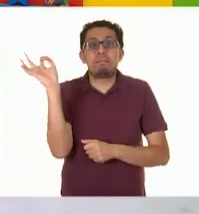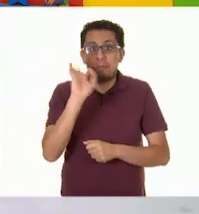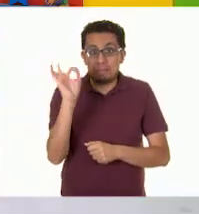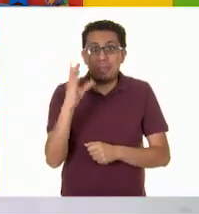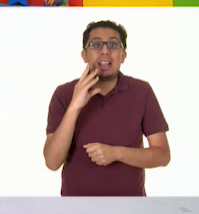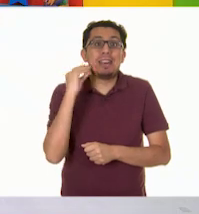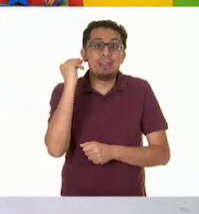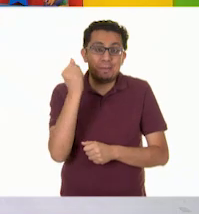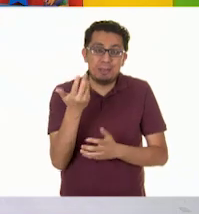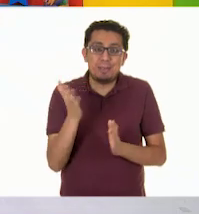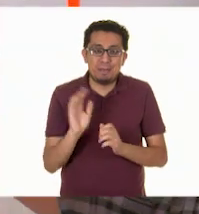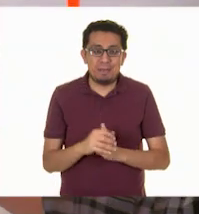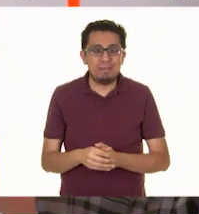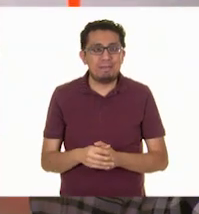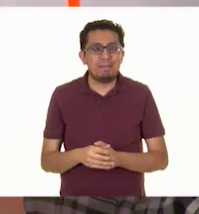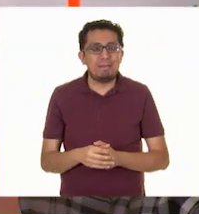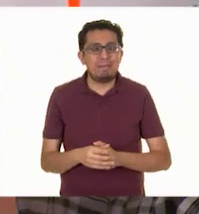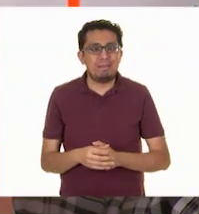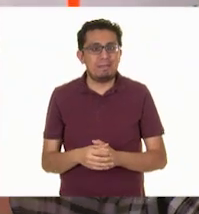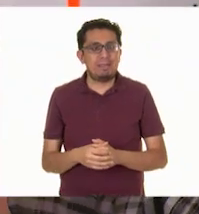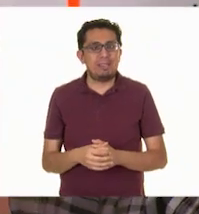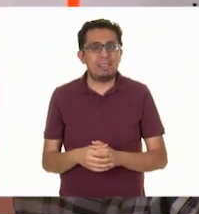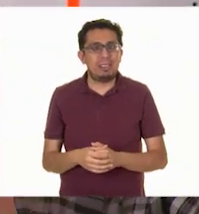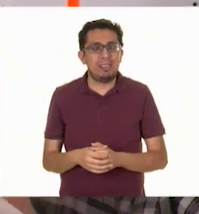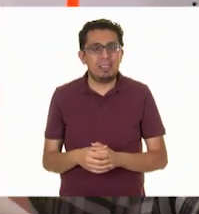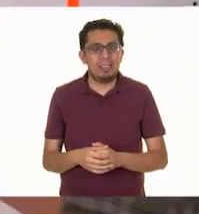ganador! A ver, limonero.